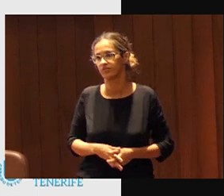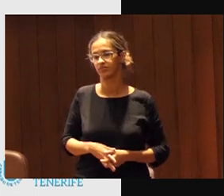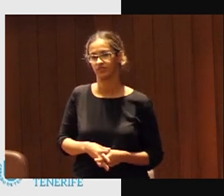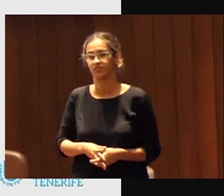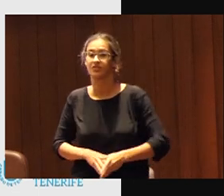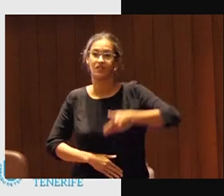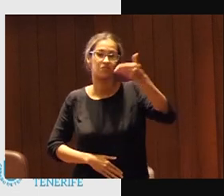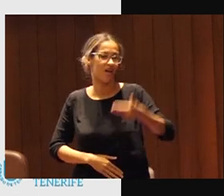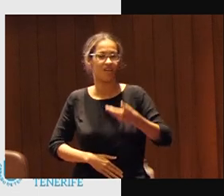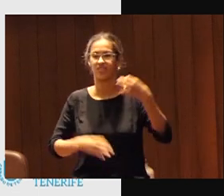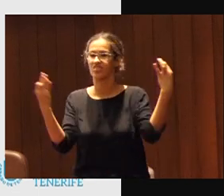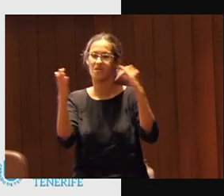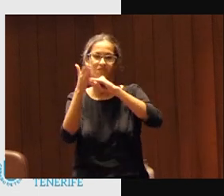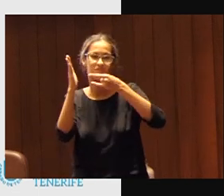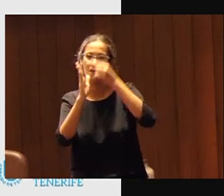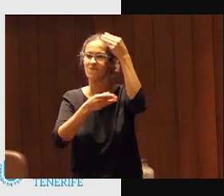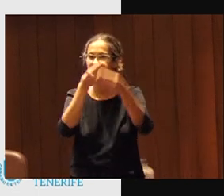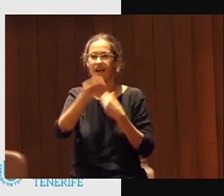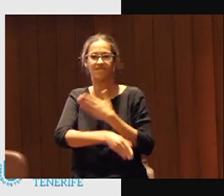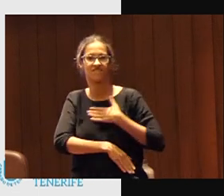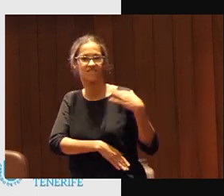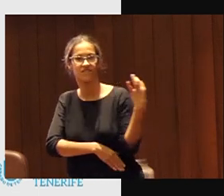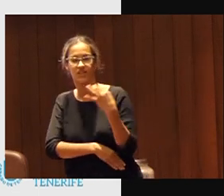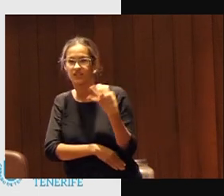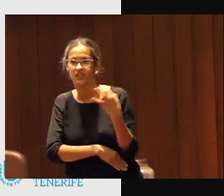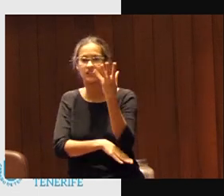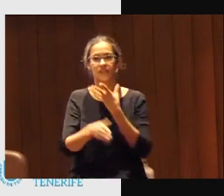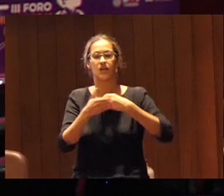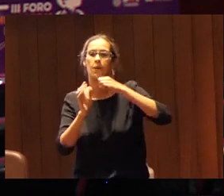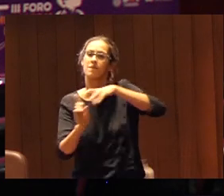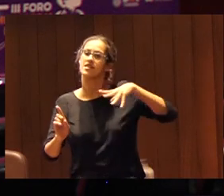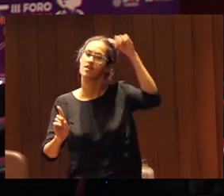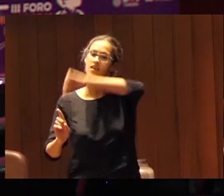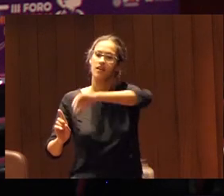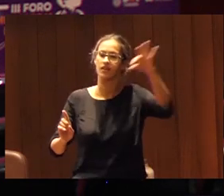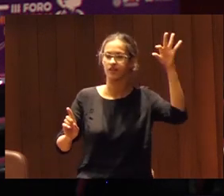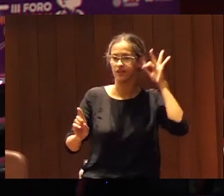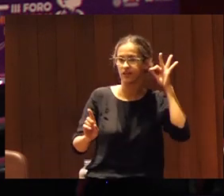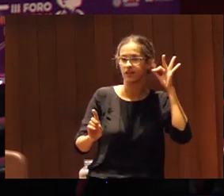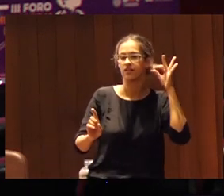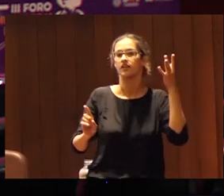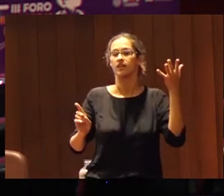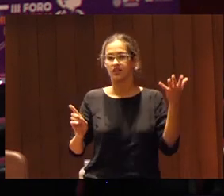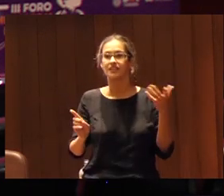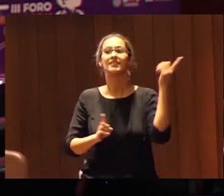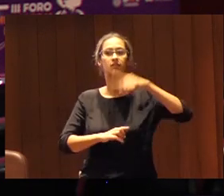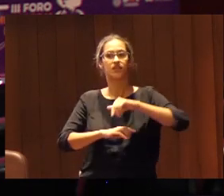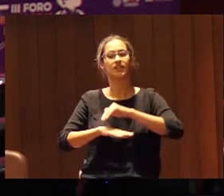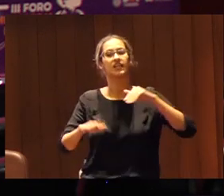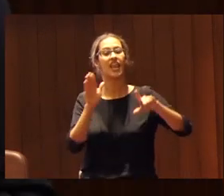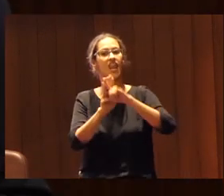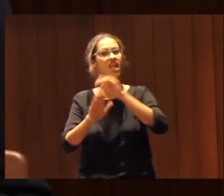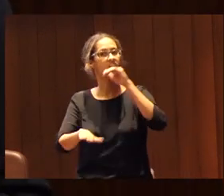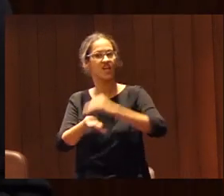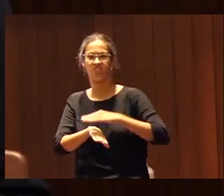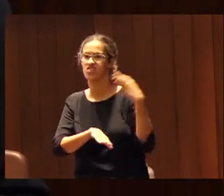fundamental planificar pensar ¿qué quiero hacer? incorporar la perspectiva de género la formación de agentes lo hemos citado cumplir con la legislación que